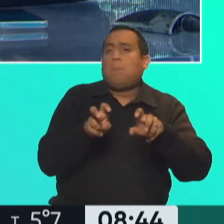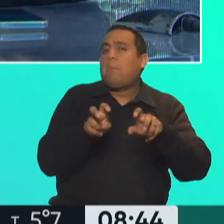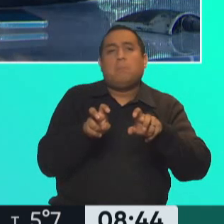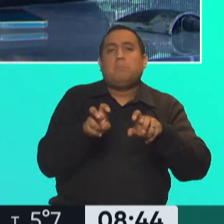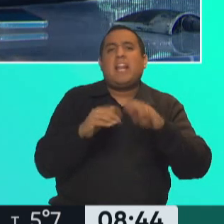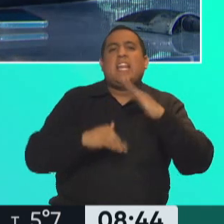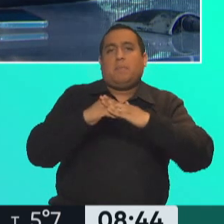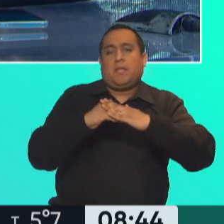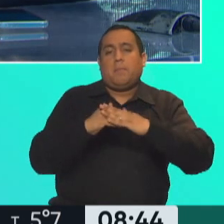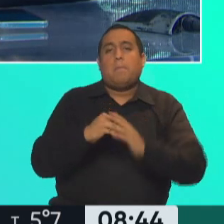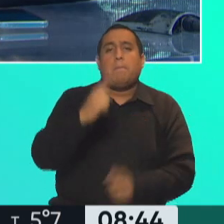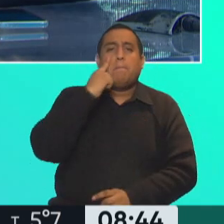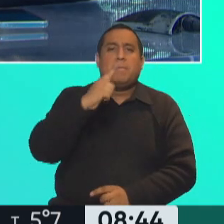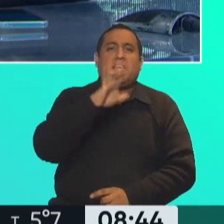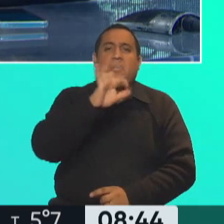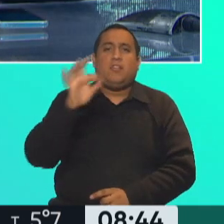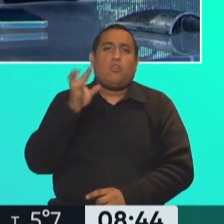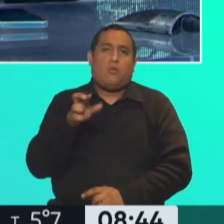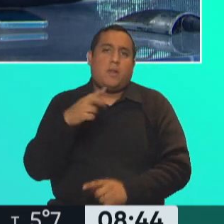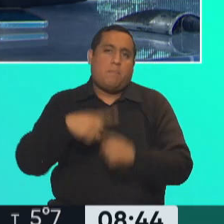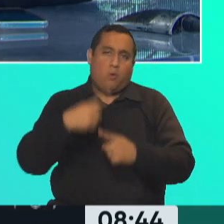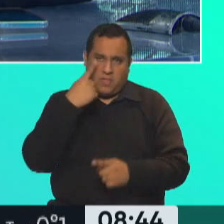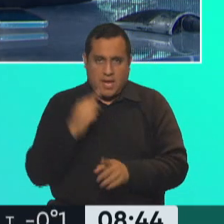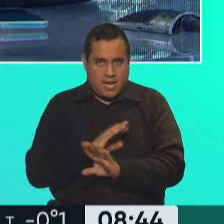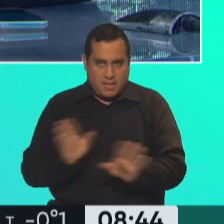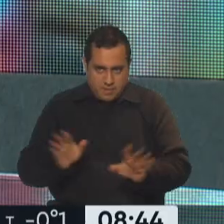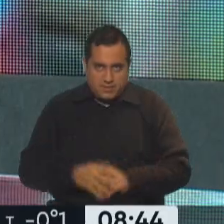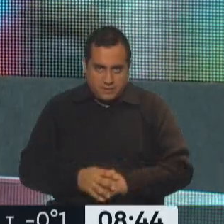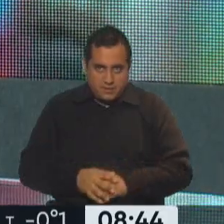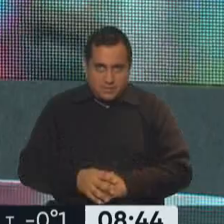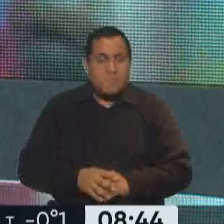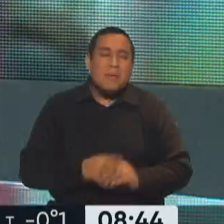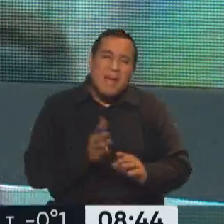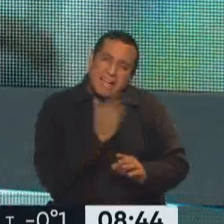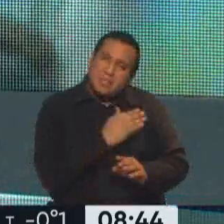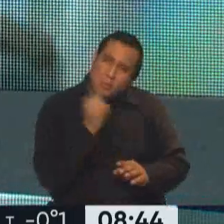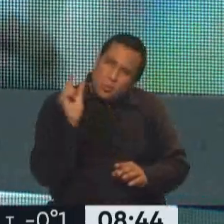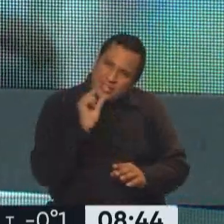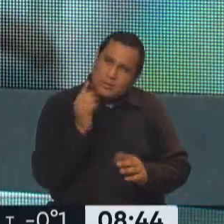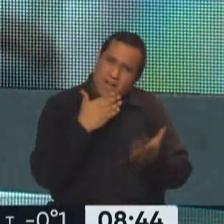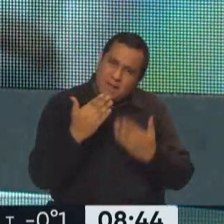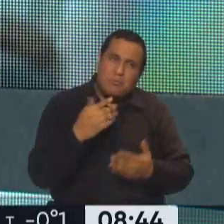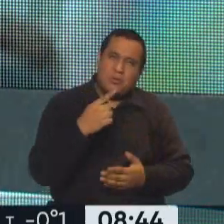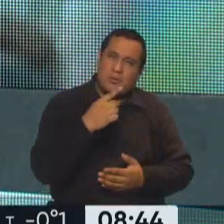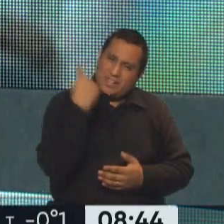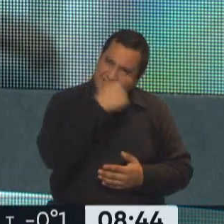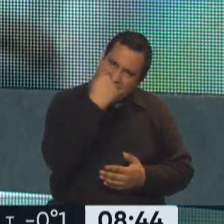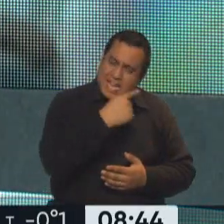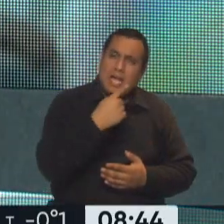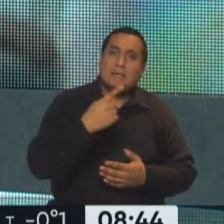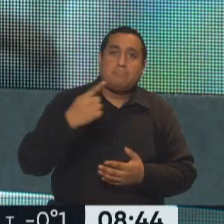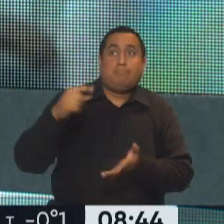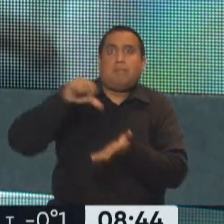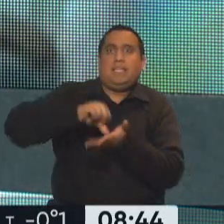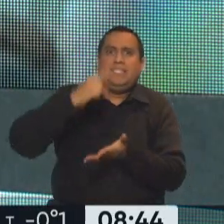de 1.500 dólares al día. A ver, contanos, Irina, más o menos, como hace un ratito estábamos hablando con Irina, respecto a lo que implica China en